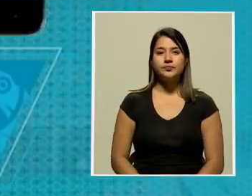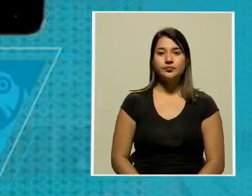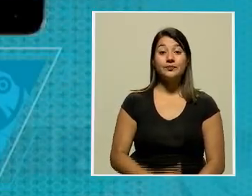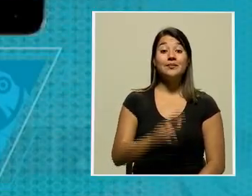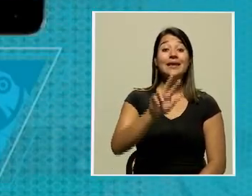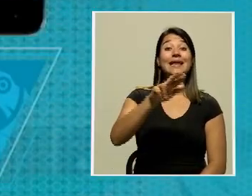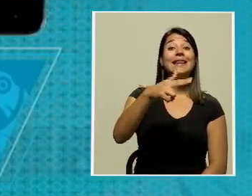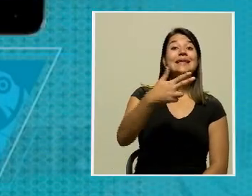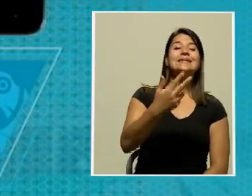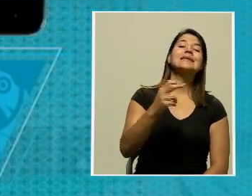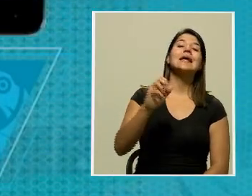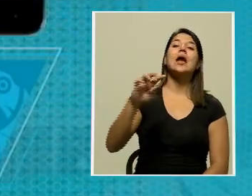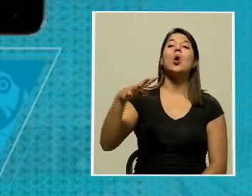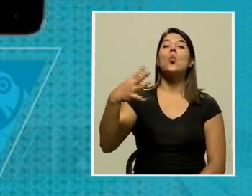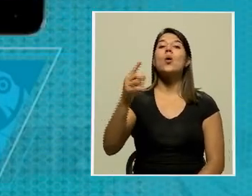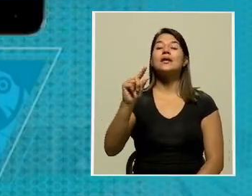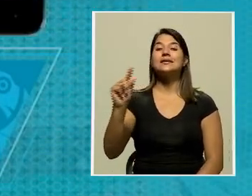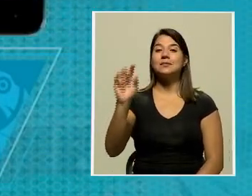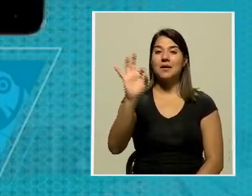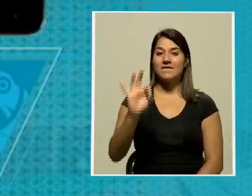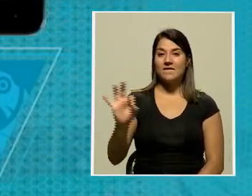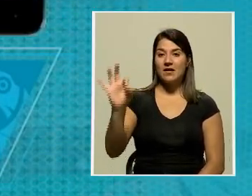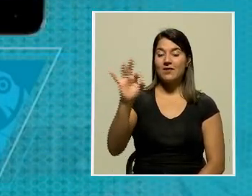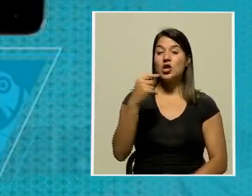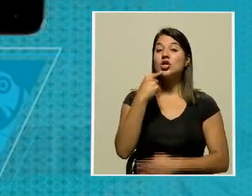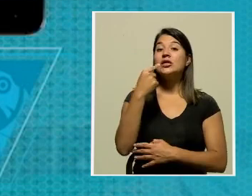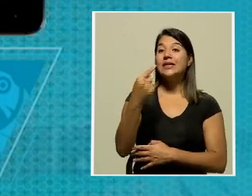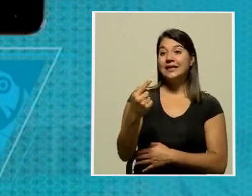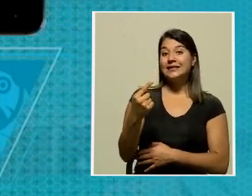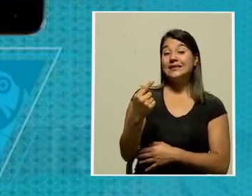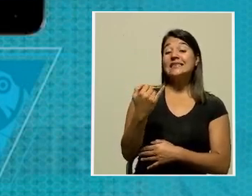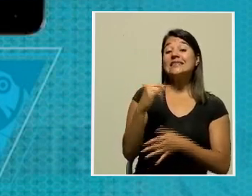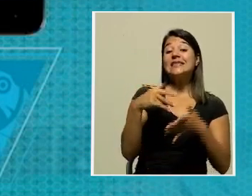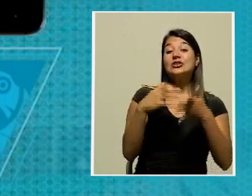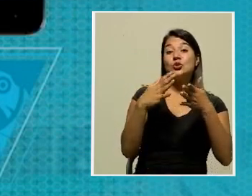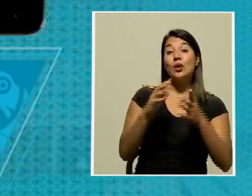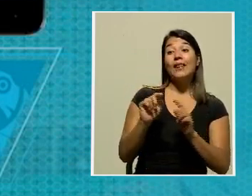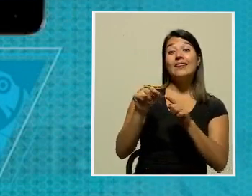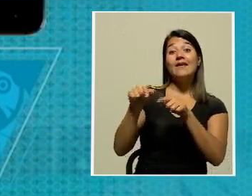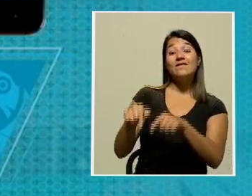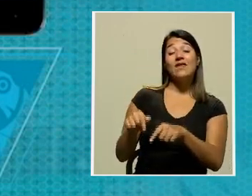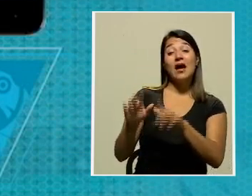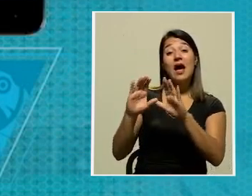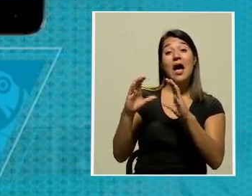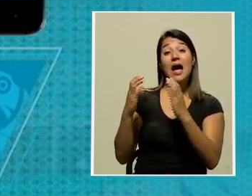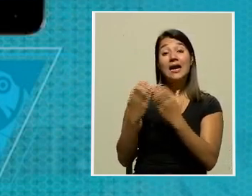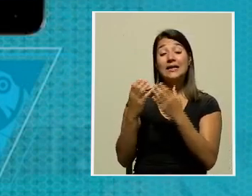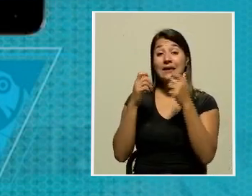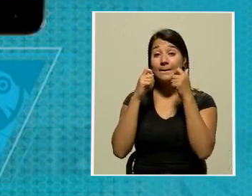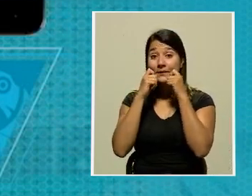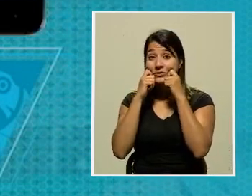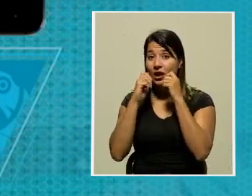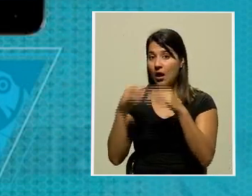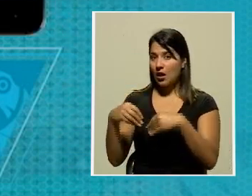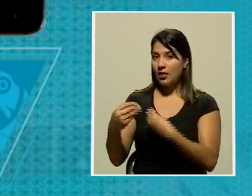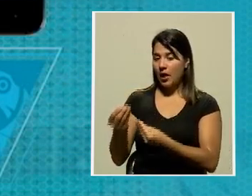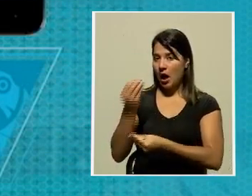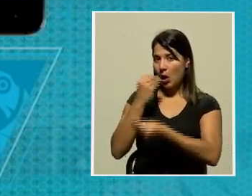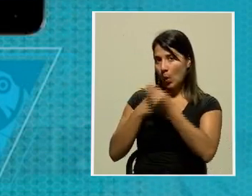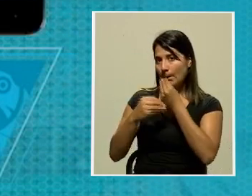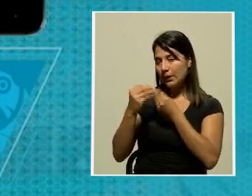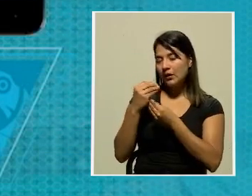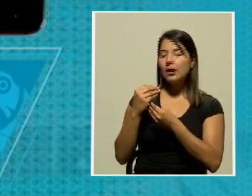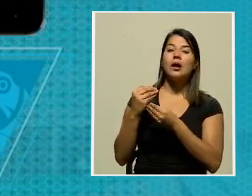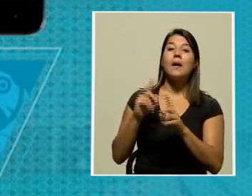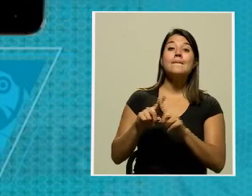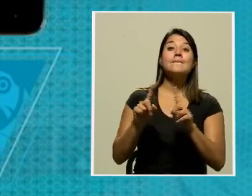cuarta semana de febrero ellos deciden que le van a dar un tiempo de alimentación a ese estudiante, de igual forma a final de mes